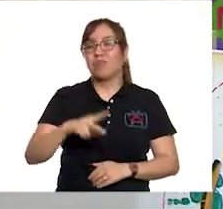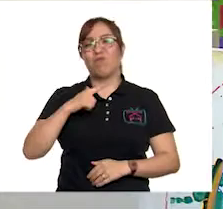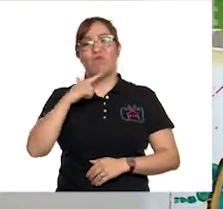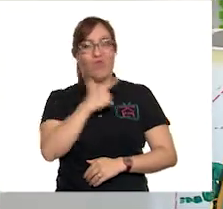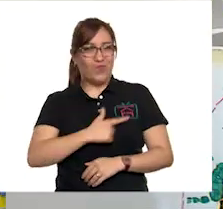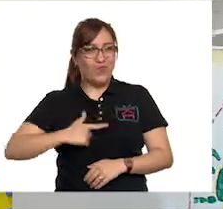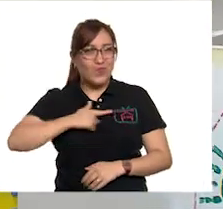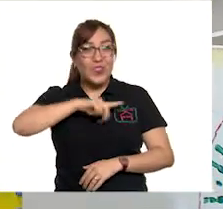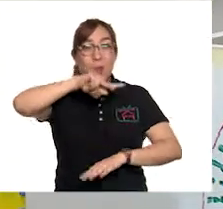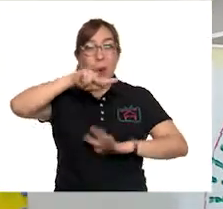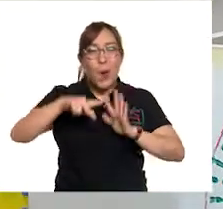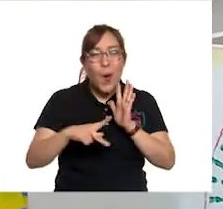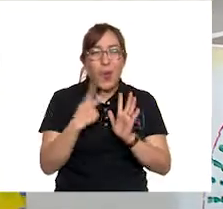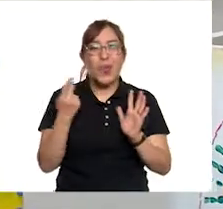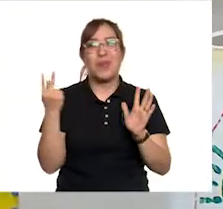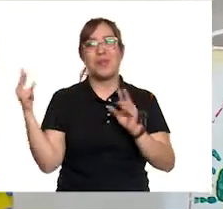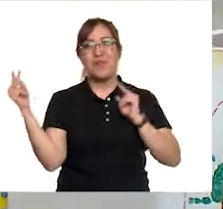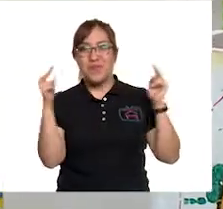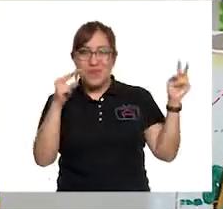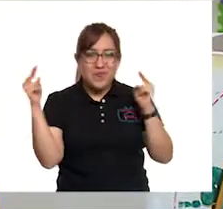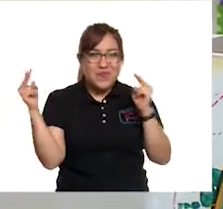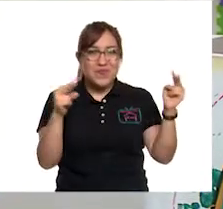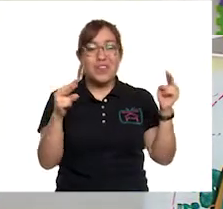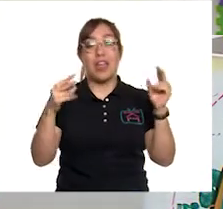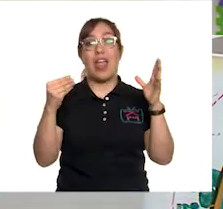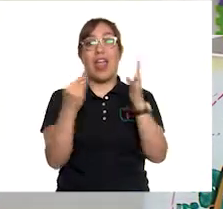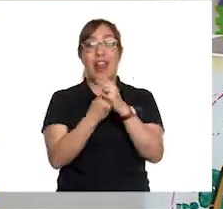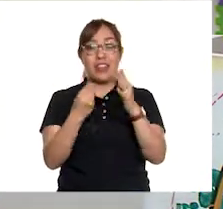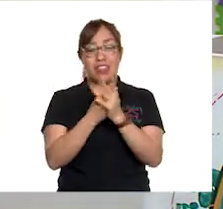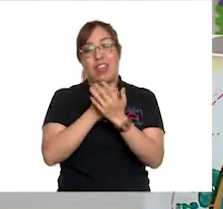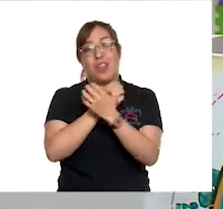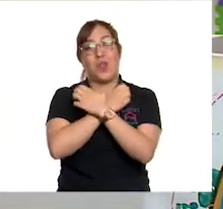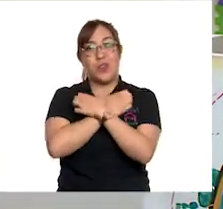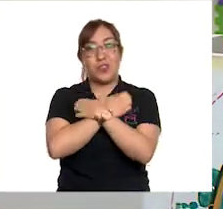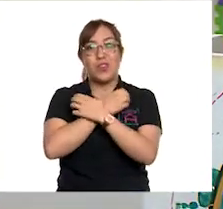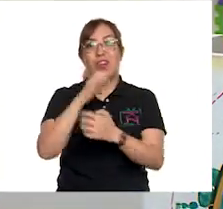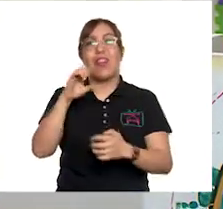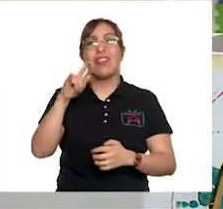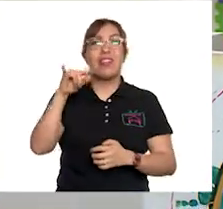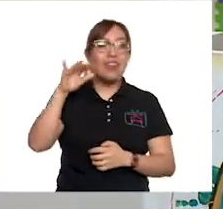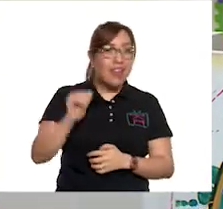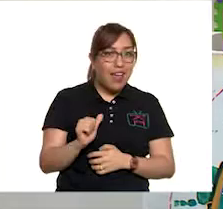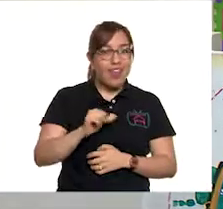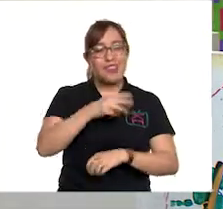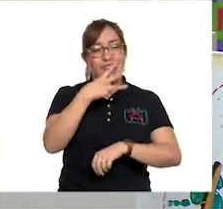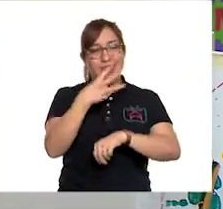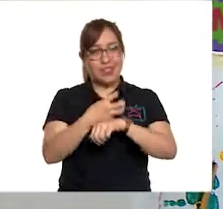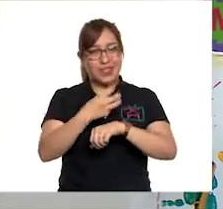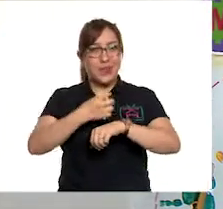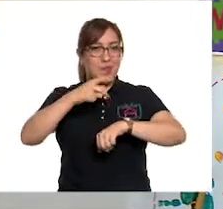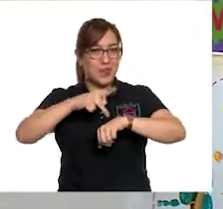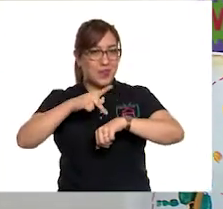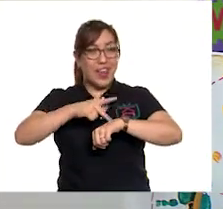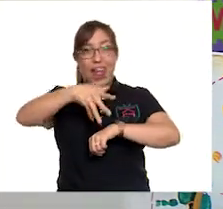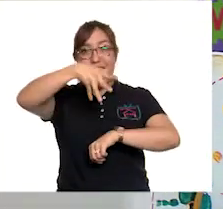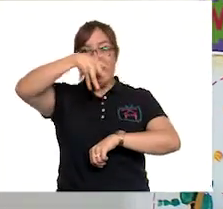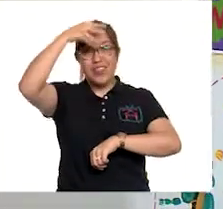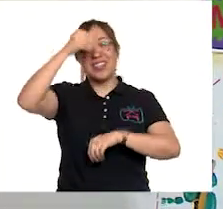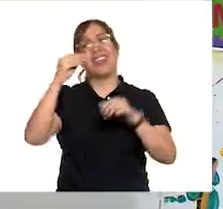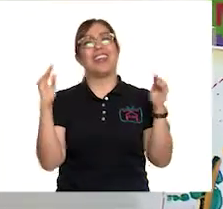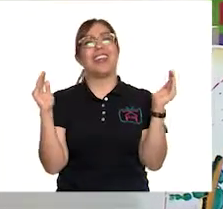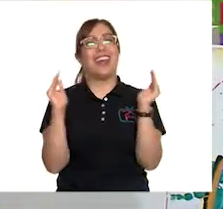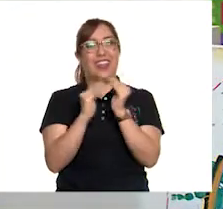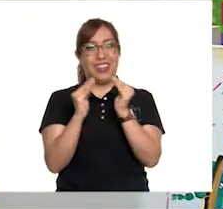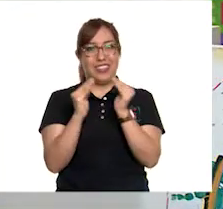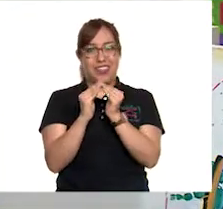nuevamente aquí con ustedes en la clase de formación cívica y ética de tercero de primaria en Aprende en Casa. Y